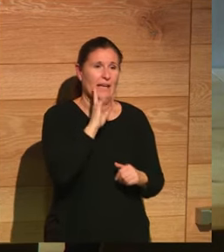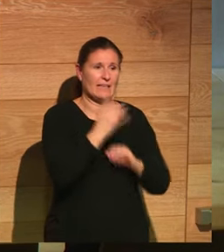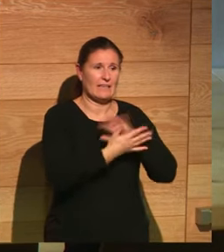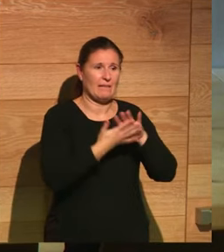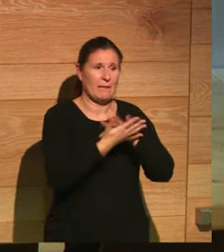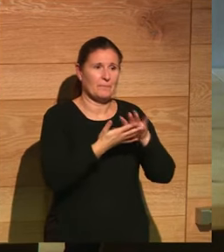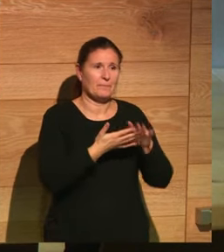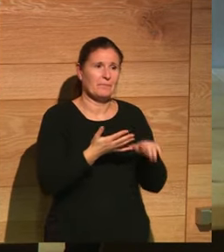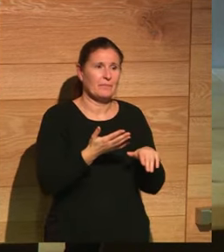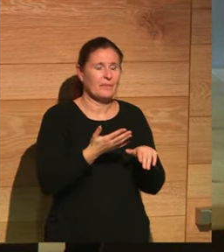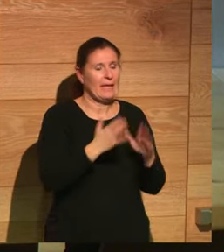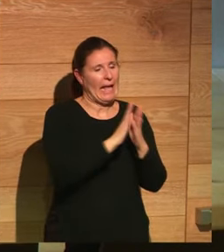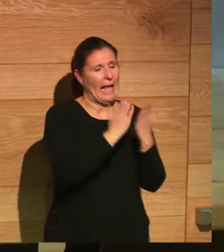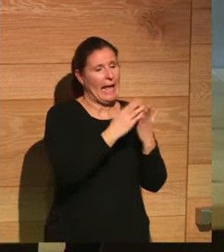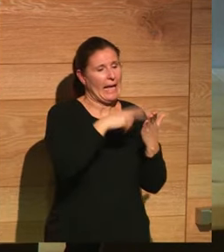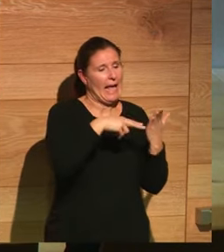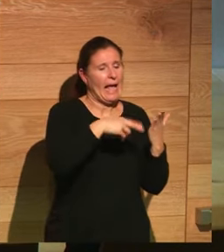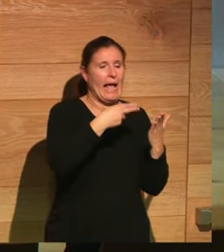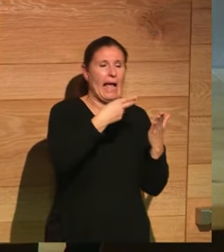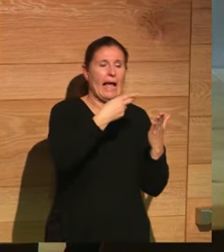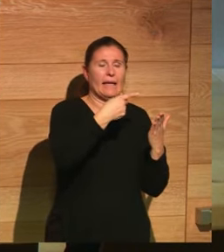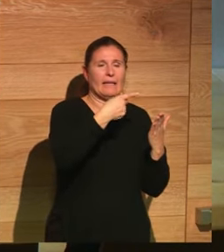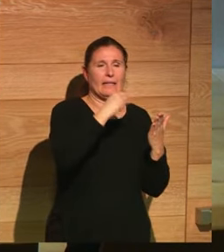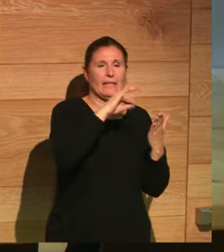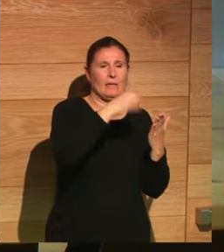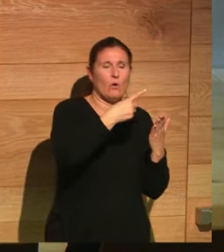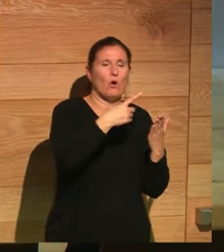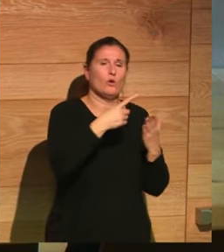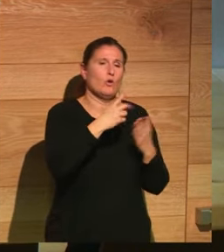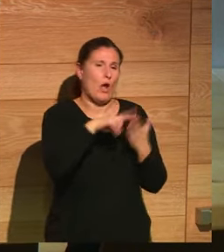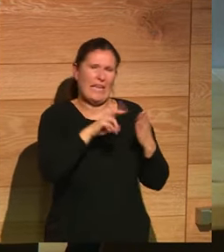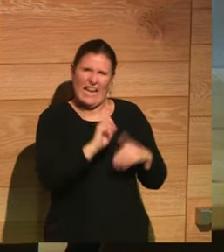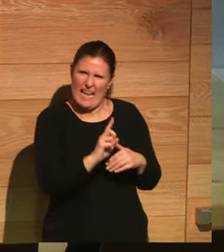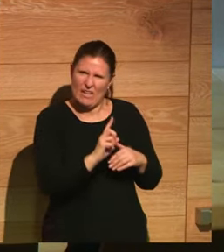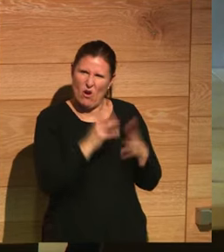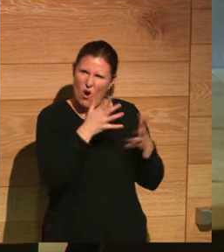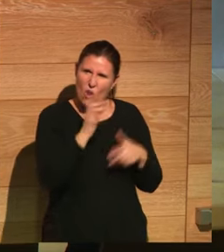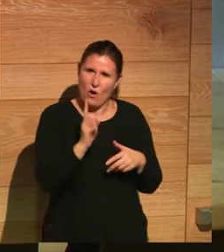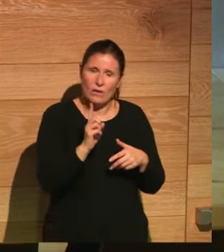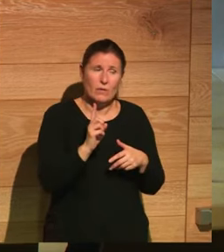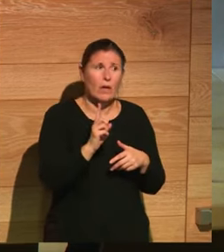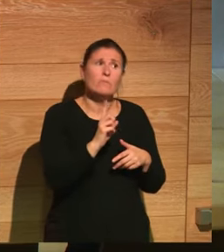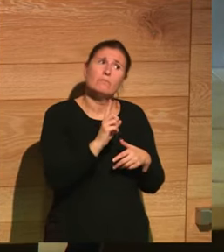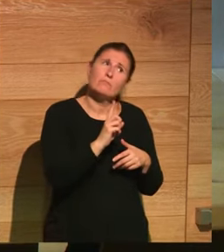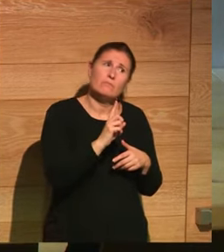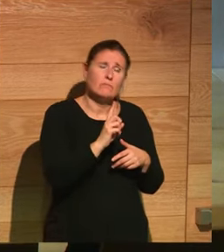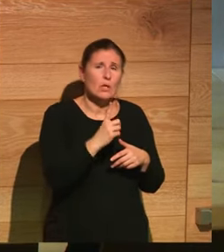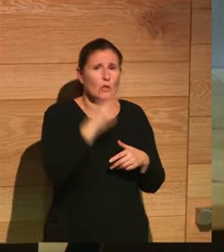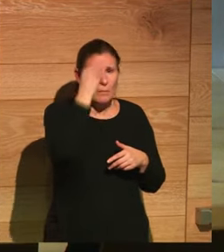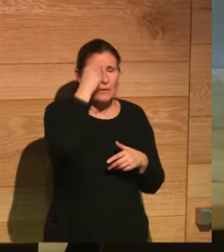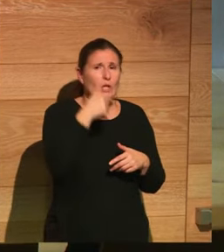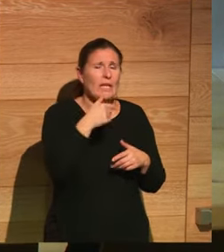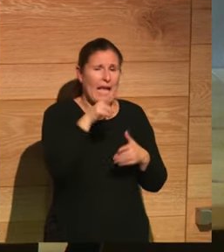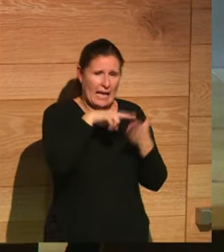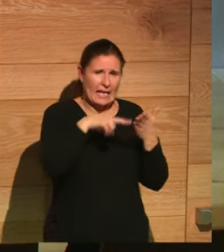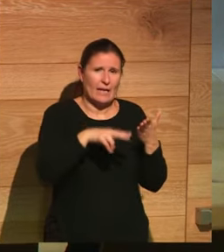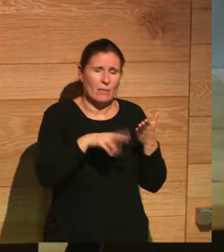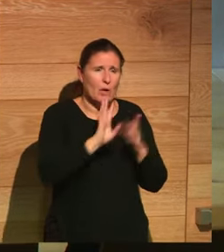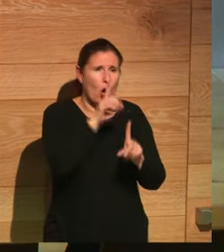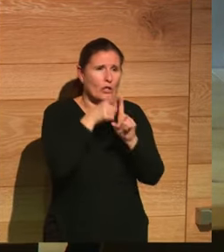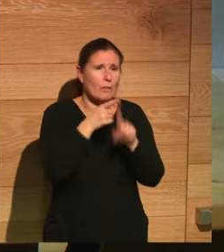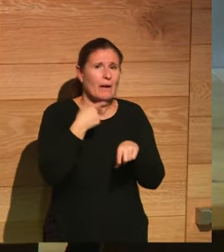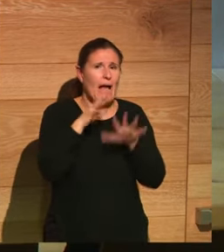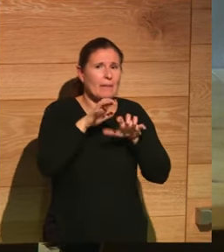decías no, no hay que leer a Gibbons a Monsen o es que yo creo que sí que hay que leerlos pero no para aprender de Roma sino para